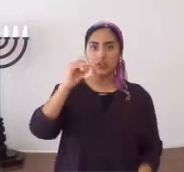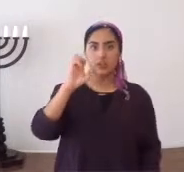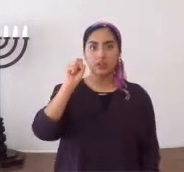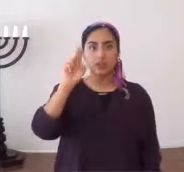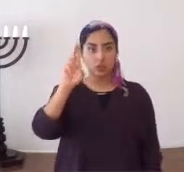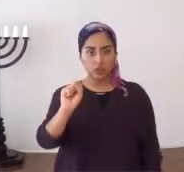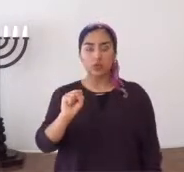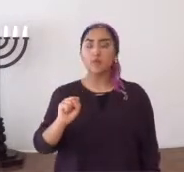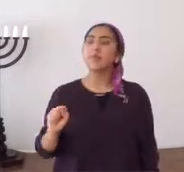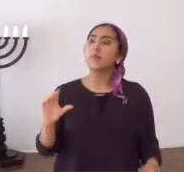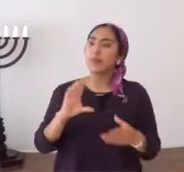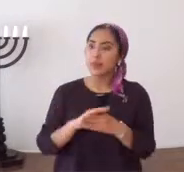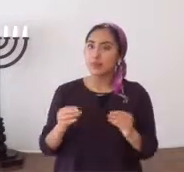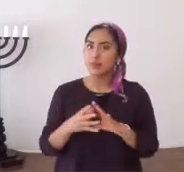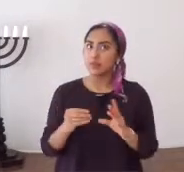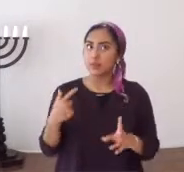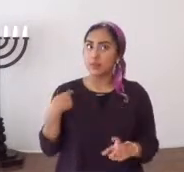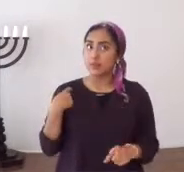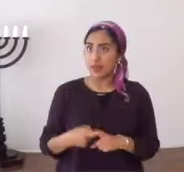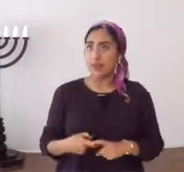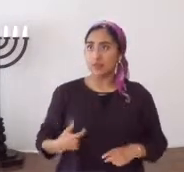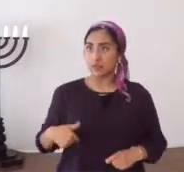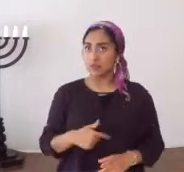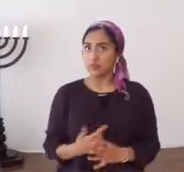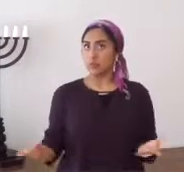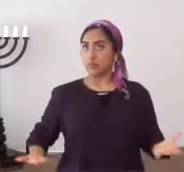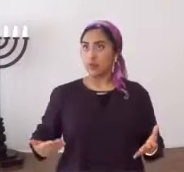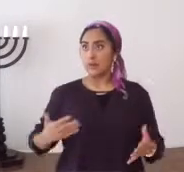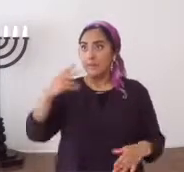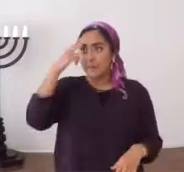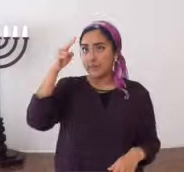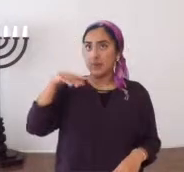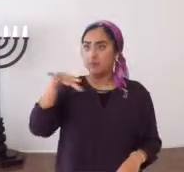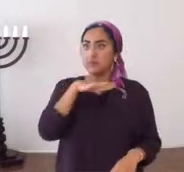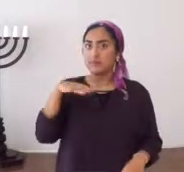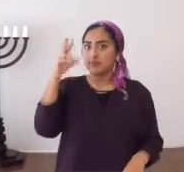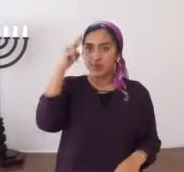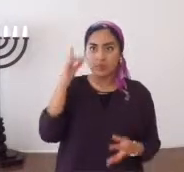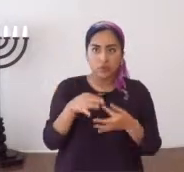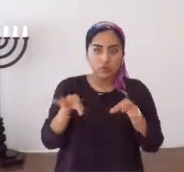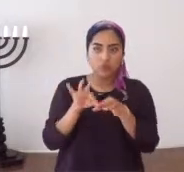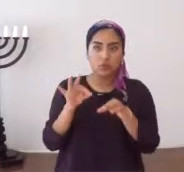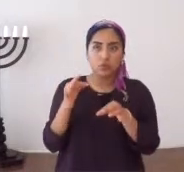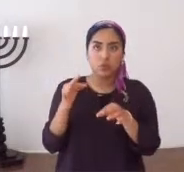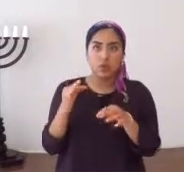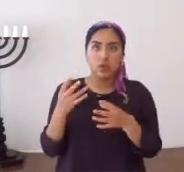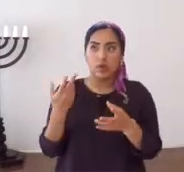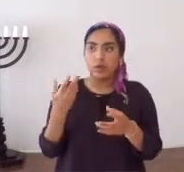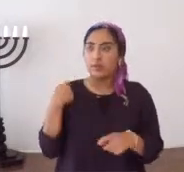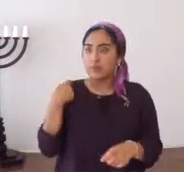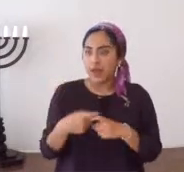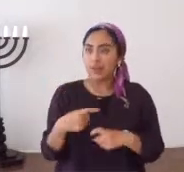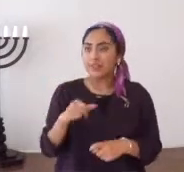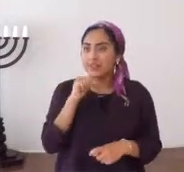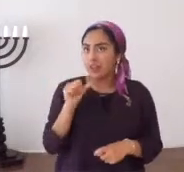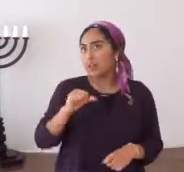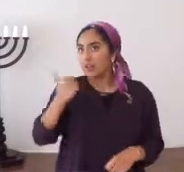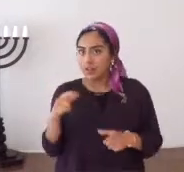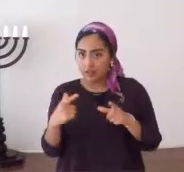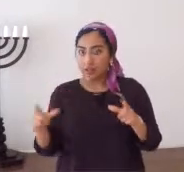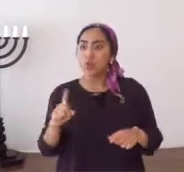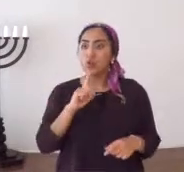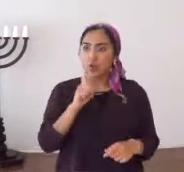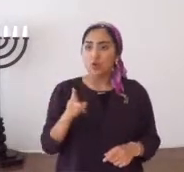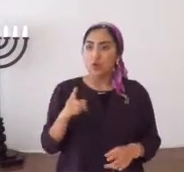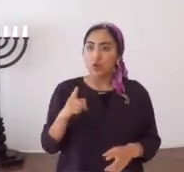Jesús. Háblame en español, así nos dicen. Porque estamos en México y aquí hablamos español. No me hables